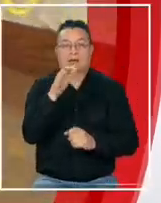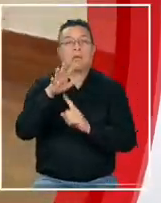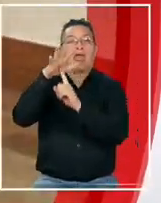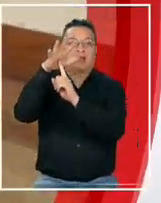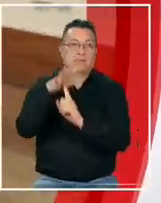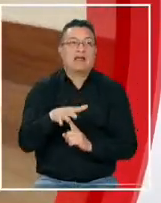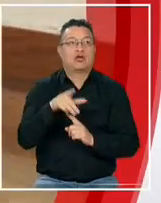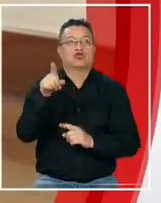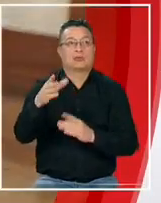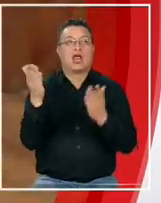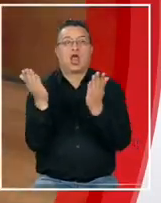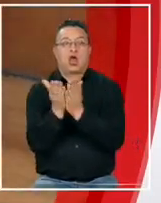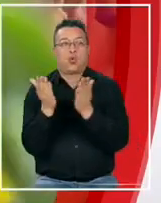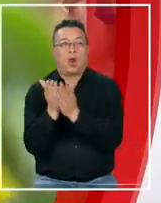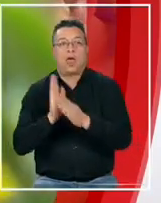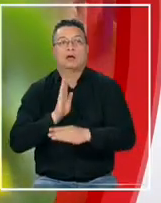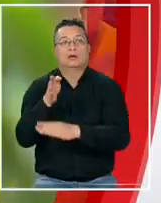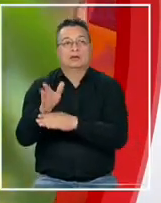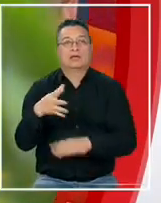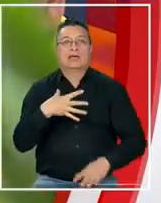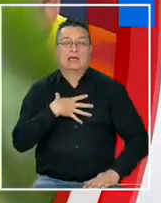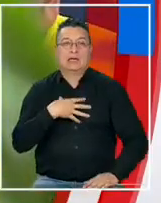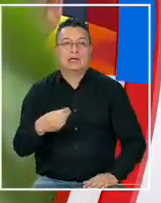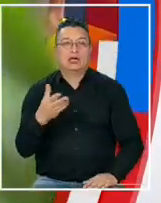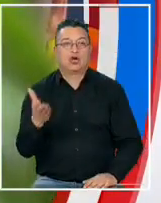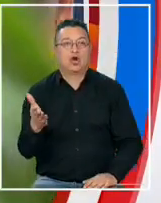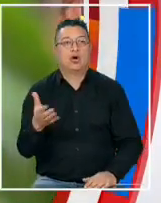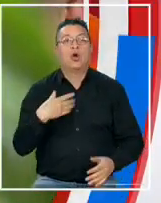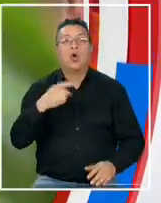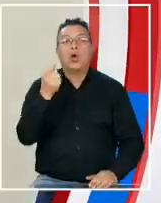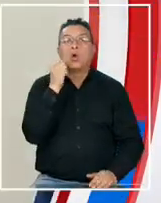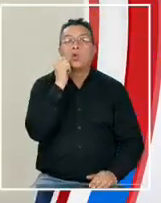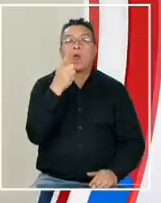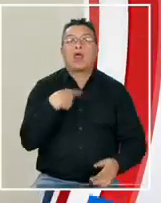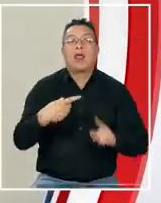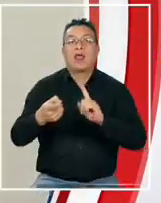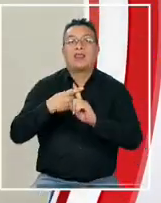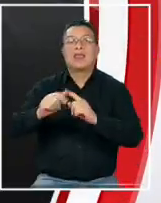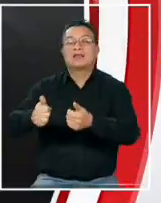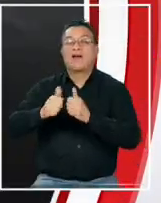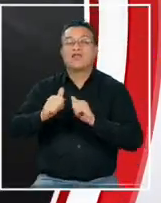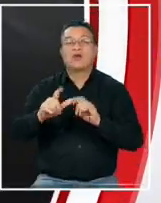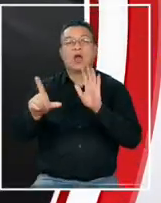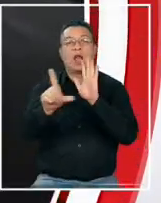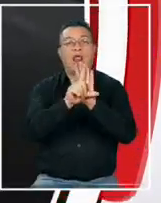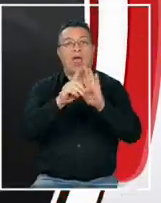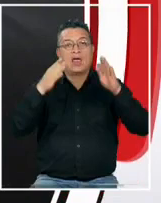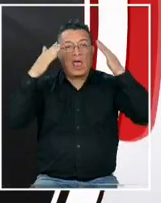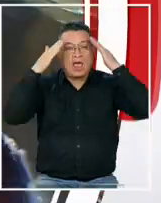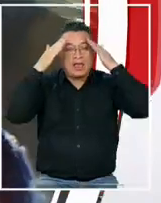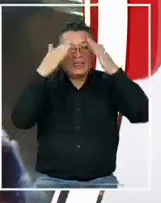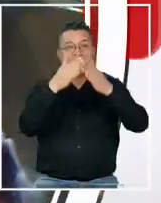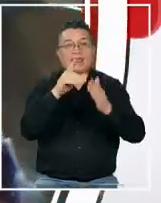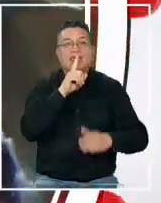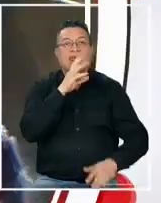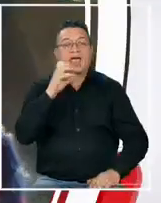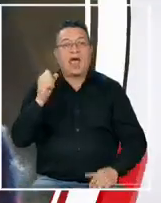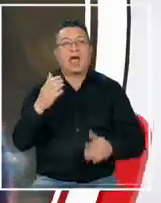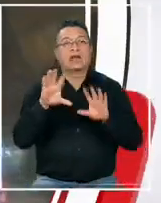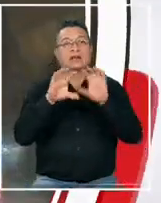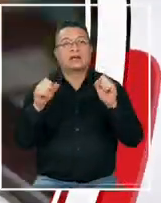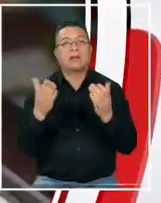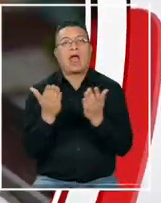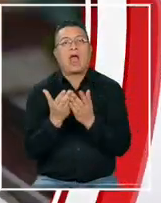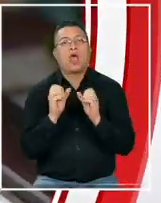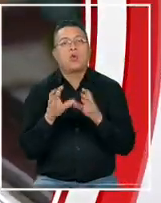por parte del colegio al que asiste su hijo. ¿Qué desafíos impone la ley TEA al sistema educativo? Lo vemos